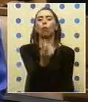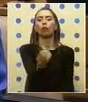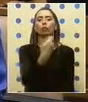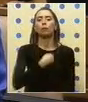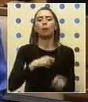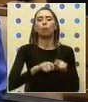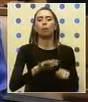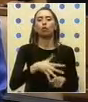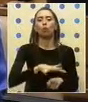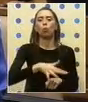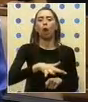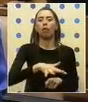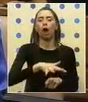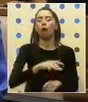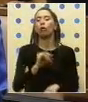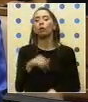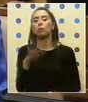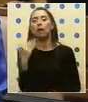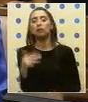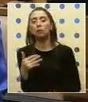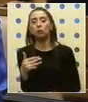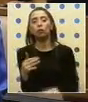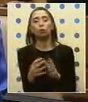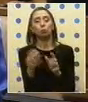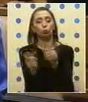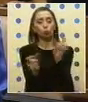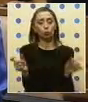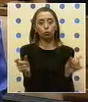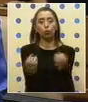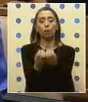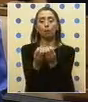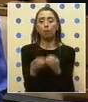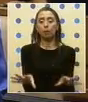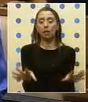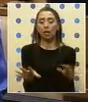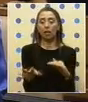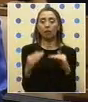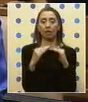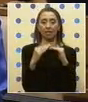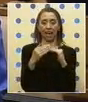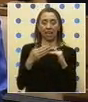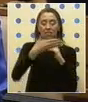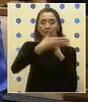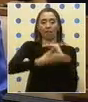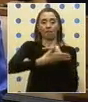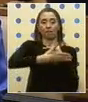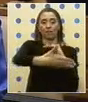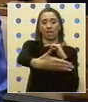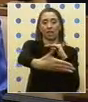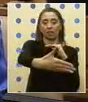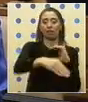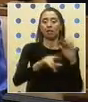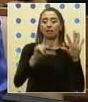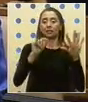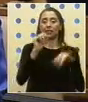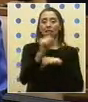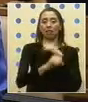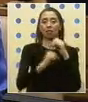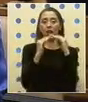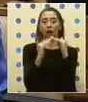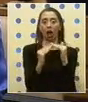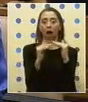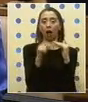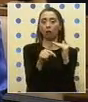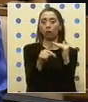cuadrado y lo más importante es que muchos de ellos van a perder todo el frente de sus casas, casas que algunas tienen 70 años de vida